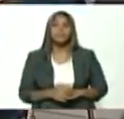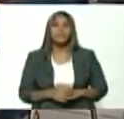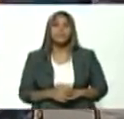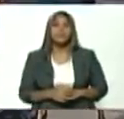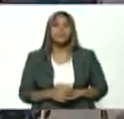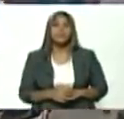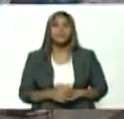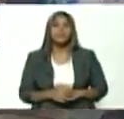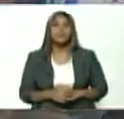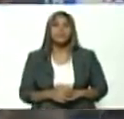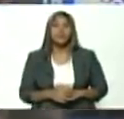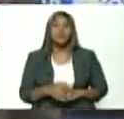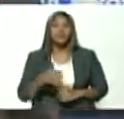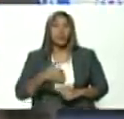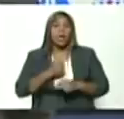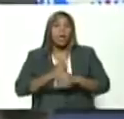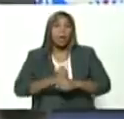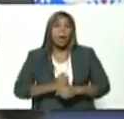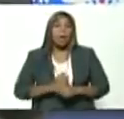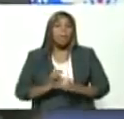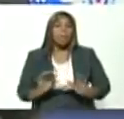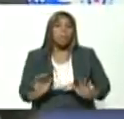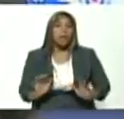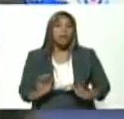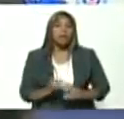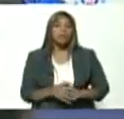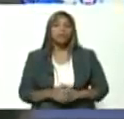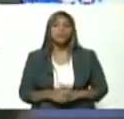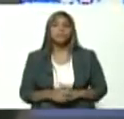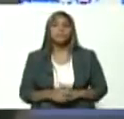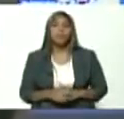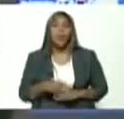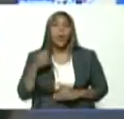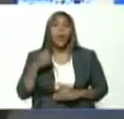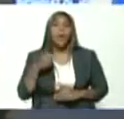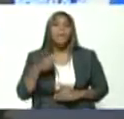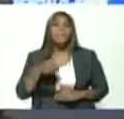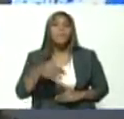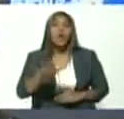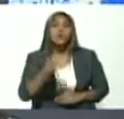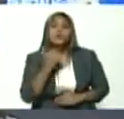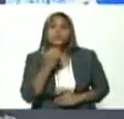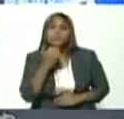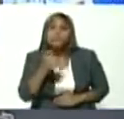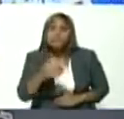y aspiro que pronto muy pronto